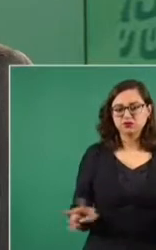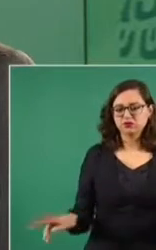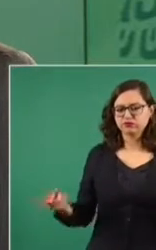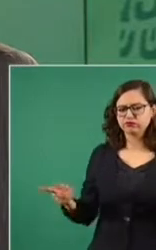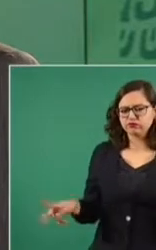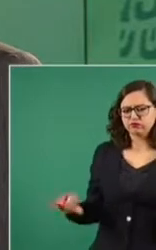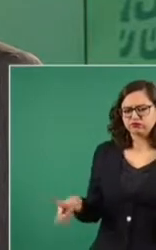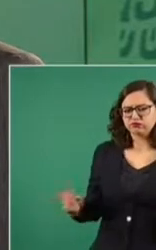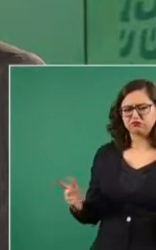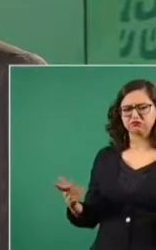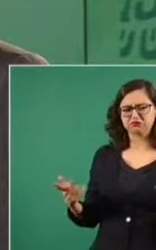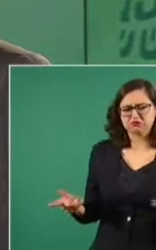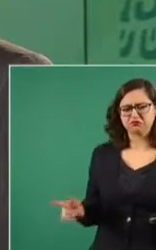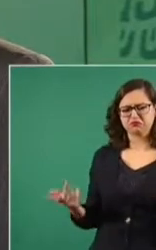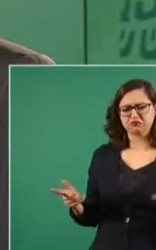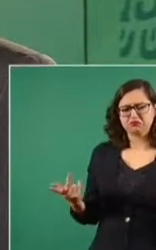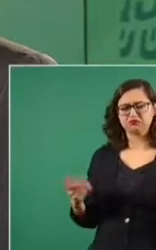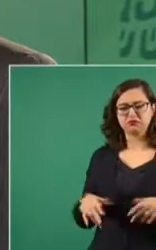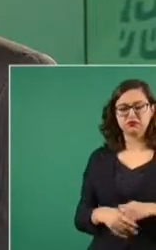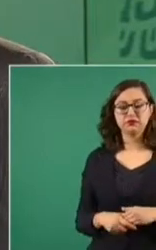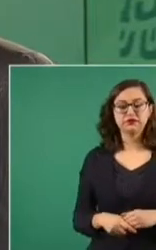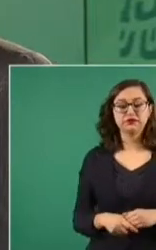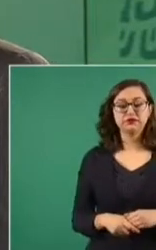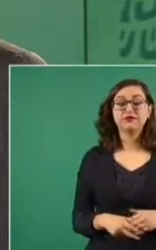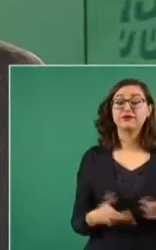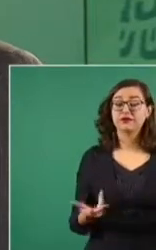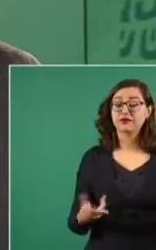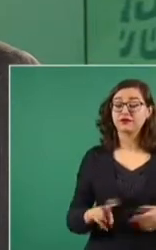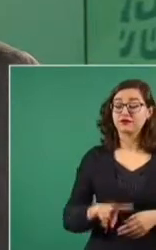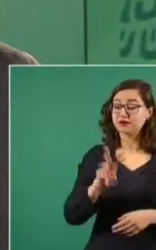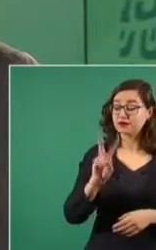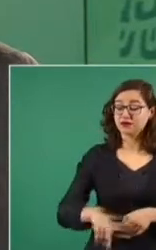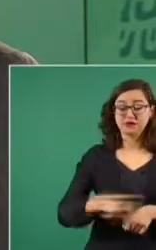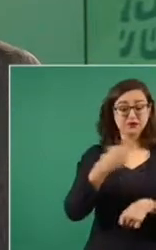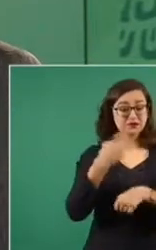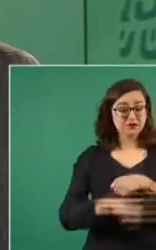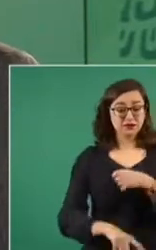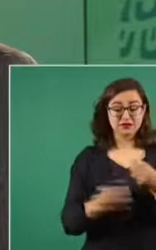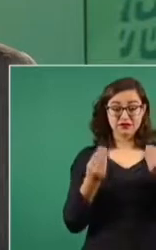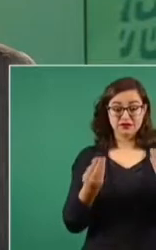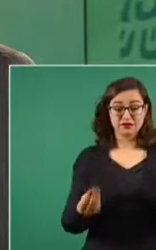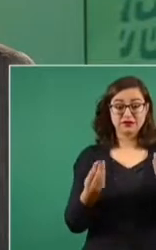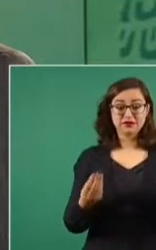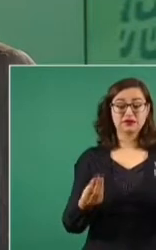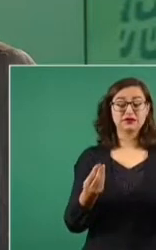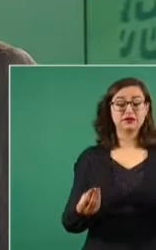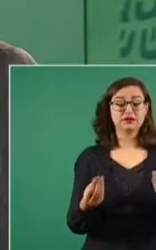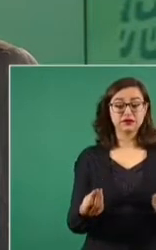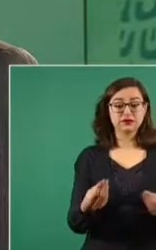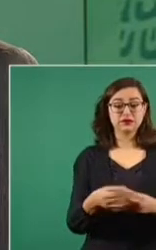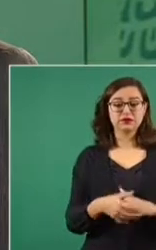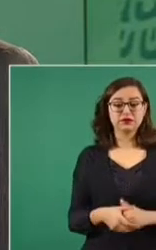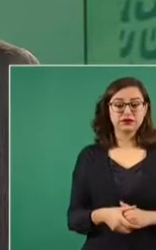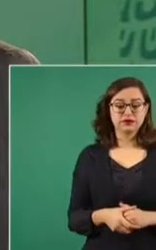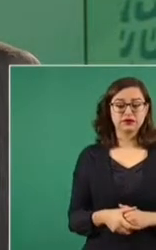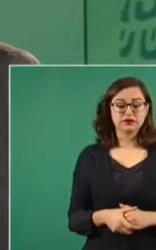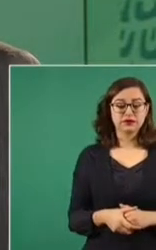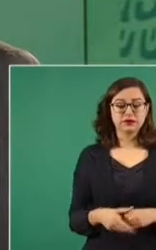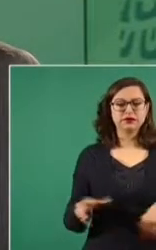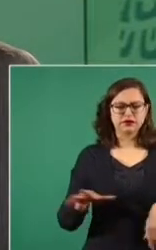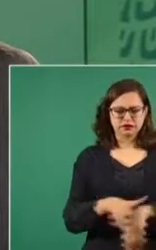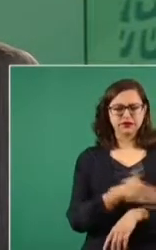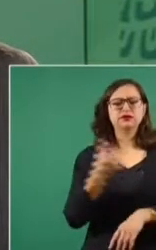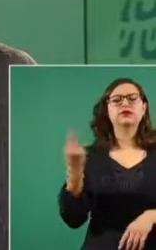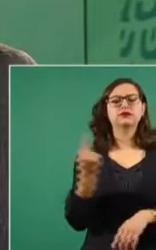Entonces, era mucho el daño que se ocasionaba por